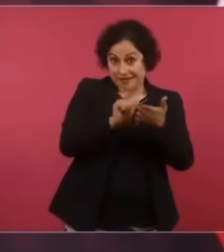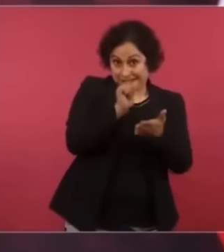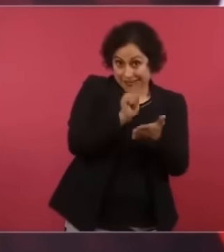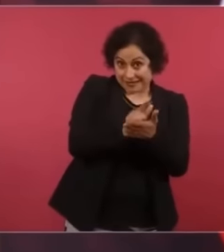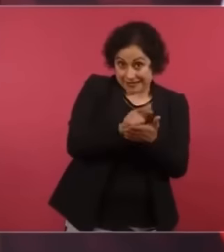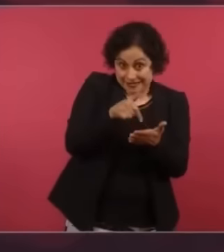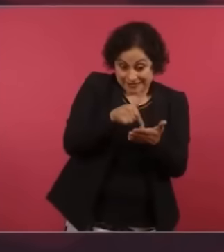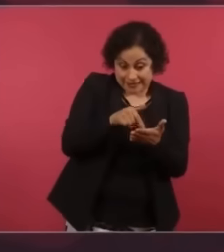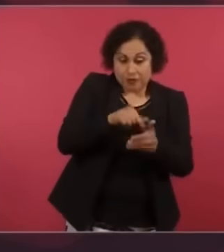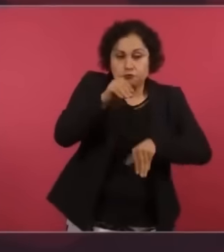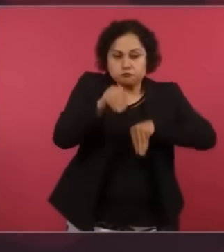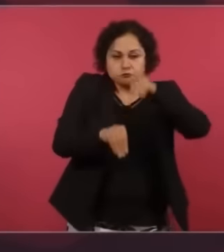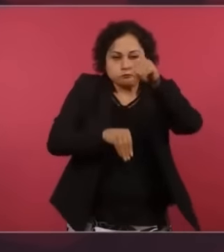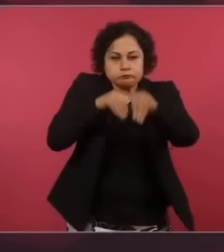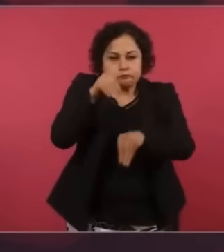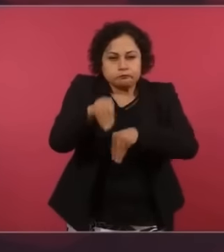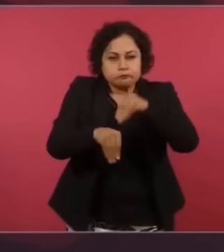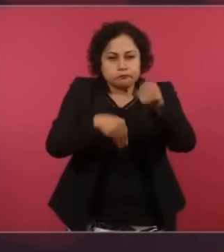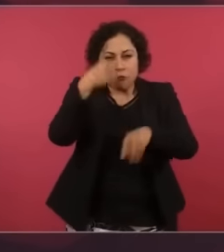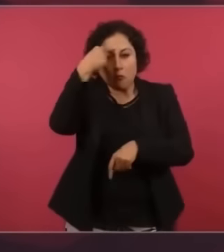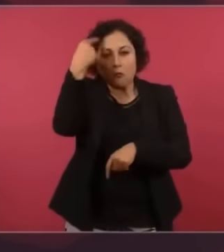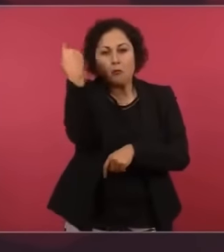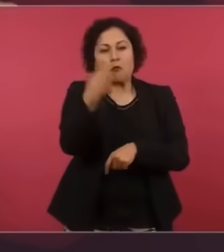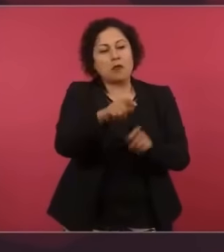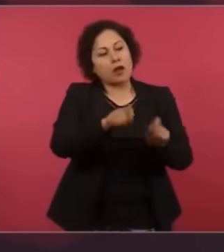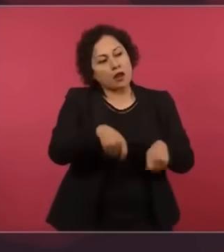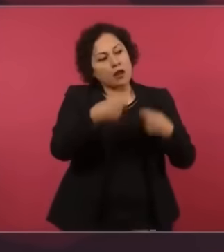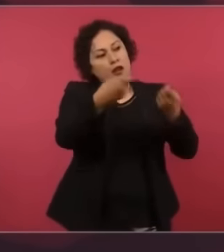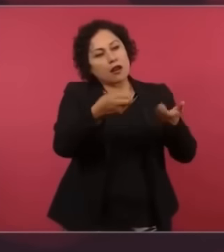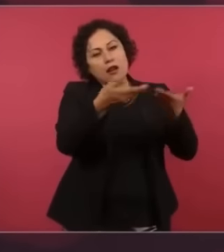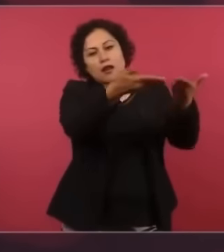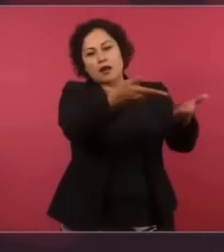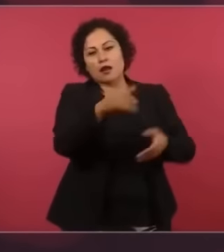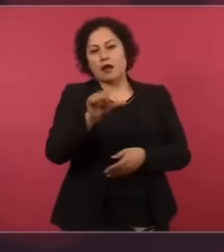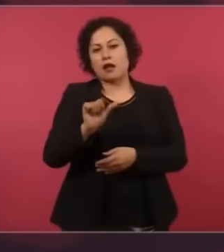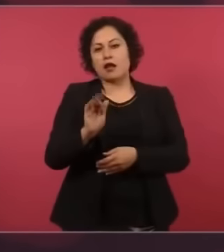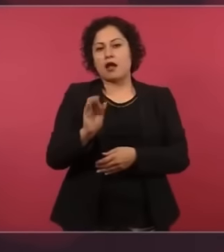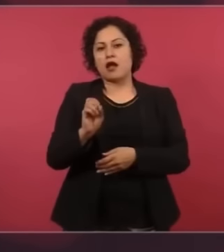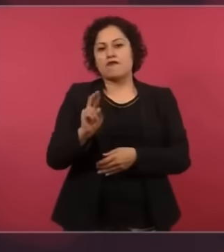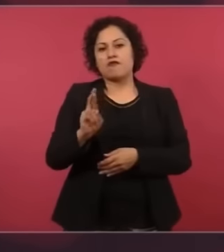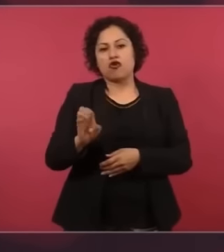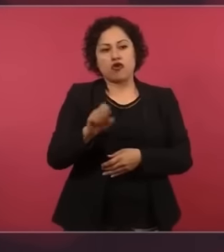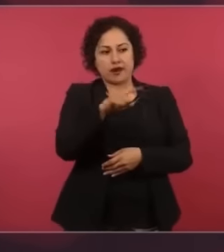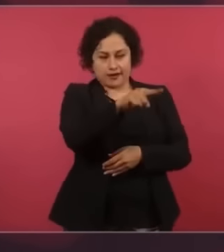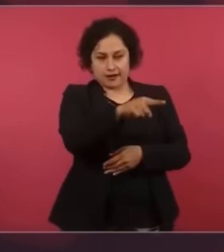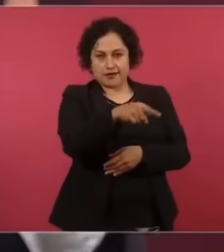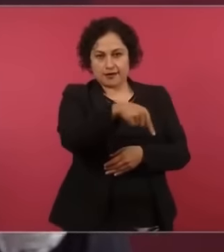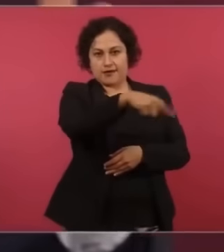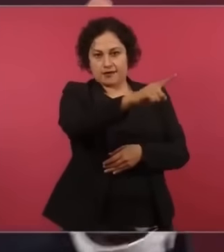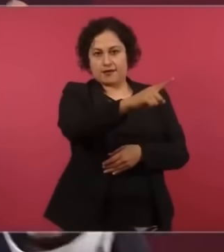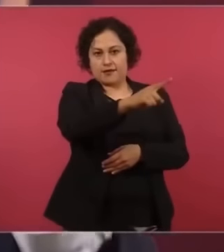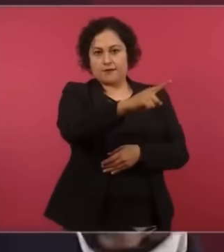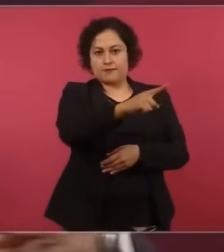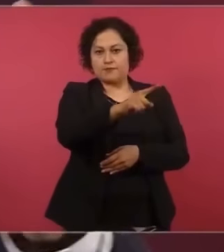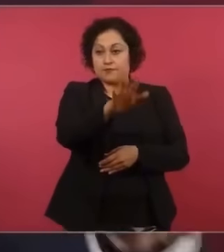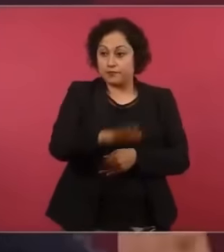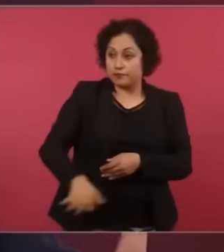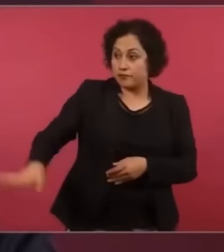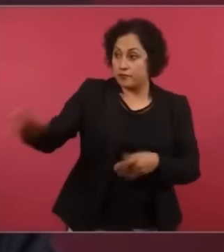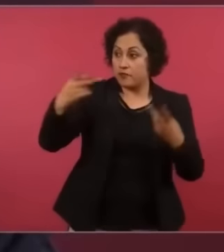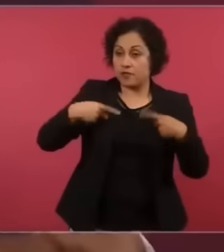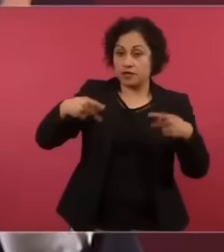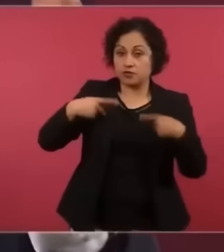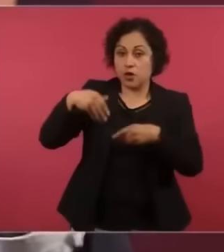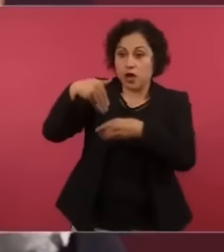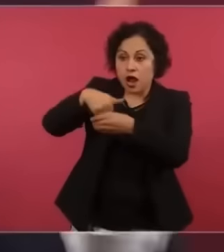AFORES administrar las pensiones de los trabajadores,